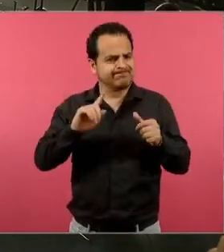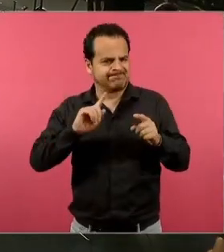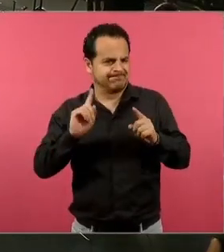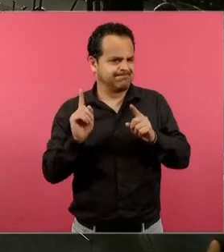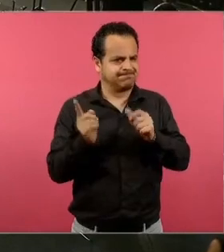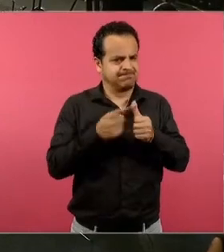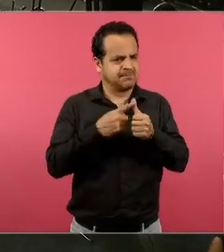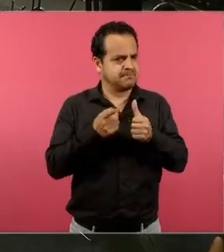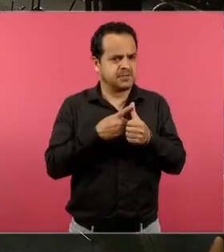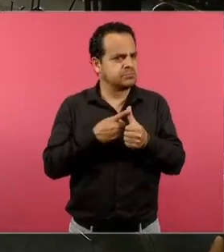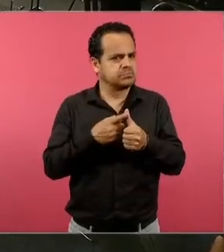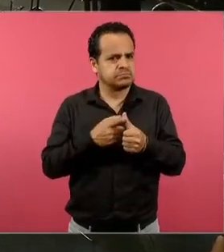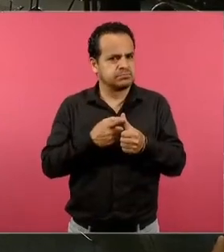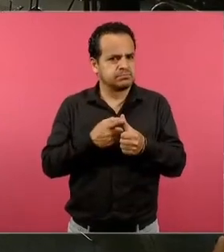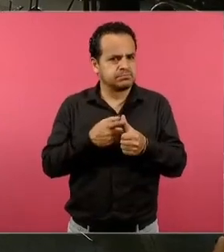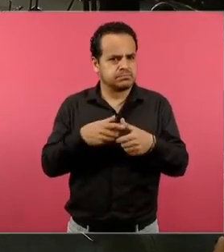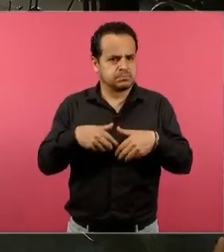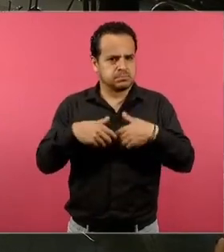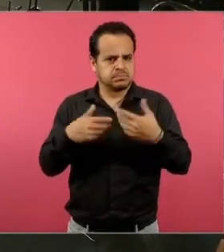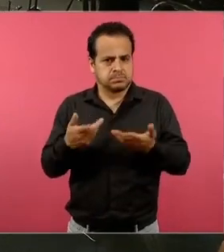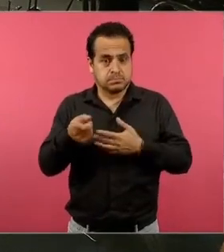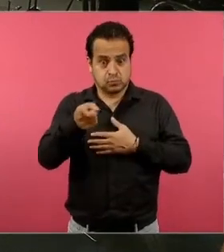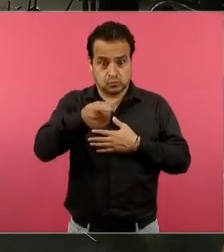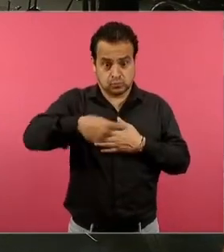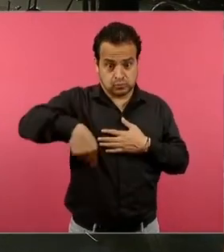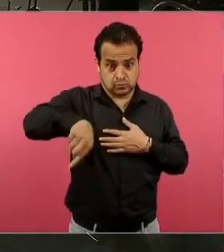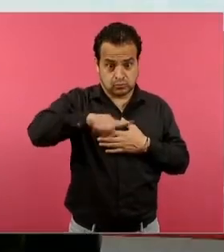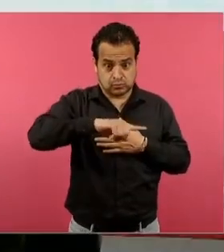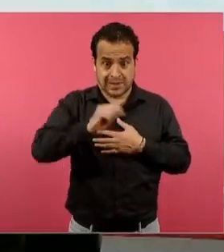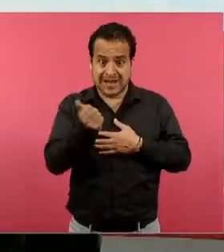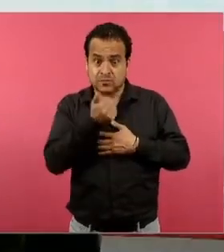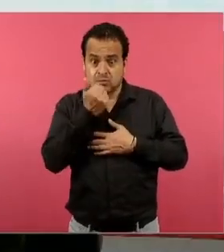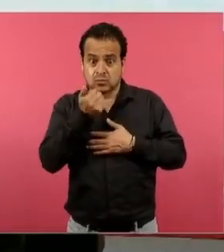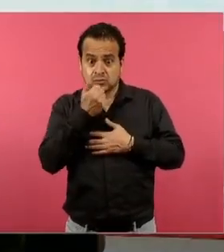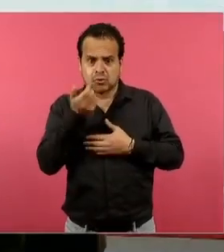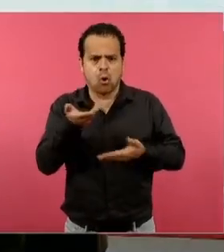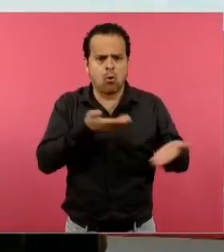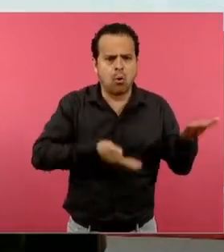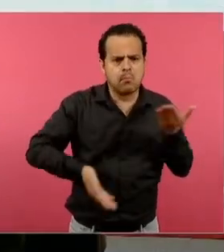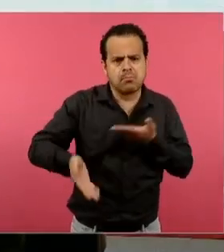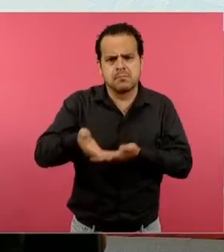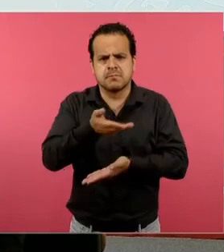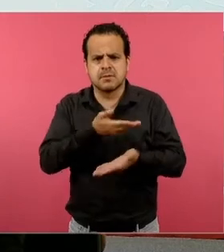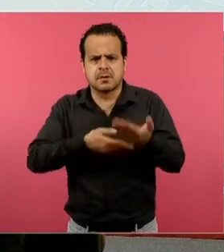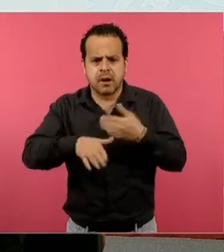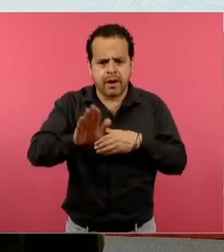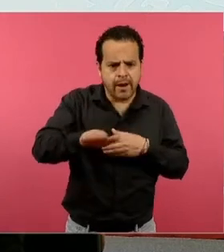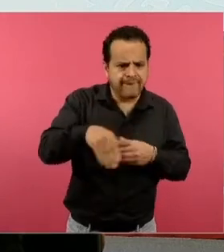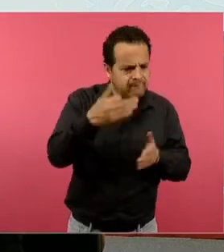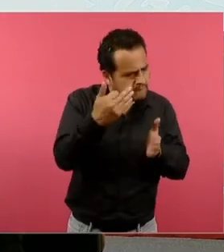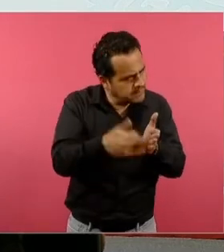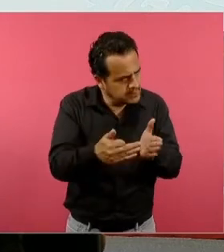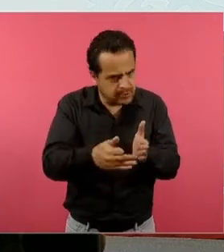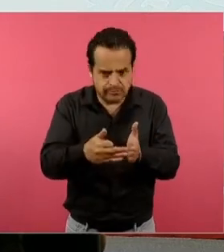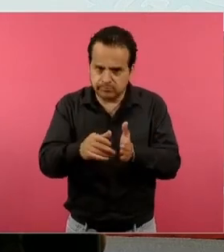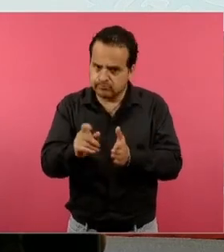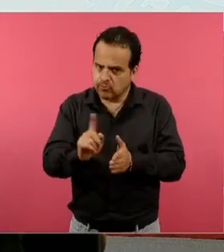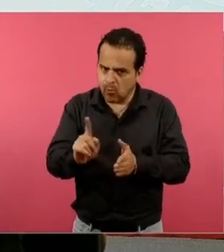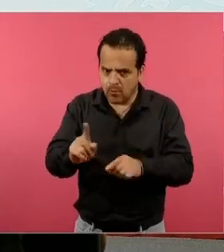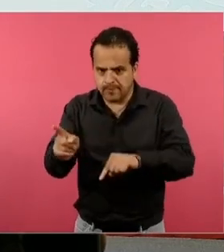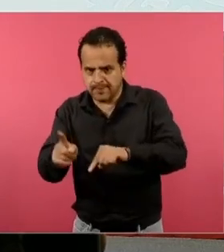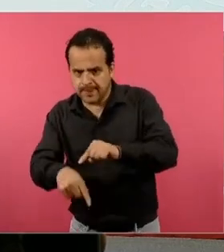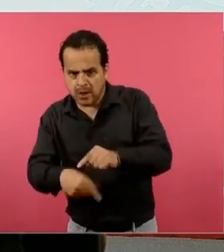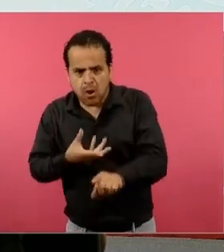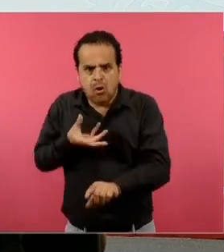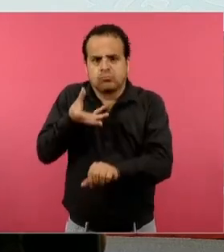sus compañeros, porque todo el tiempo también hay retroalimentación, sabes que aquí te falta, aquí te sobra, coloquemos aquí, quitémosle acá,